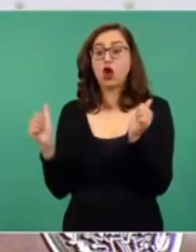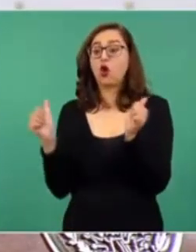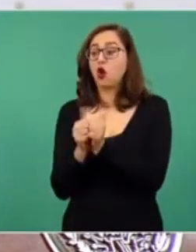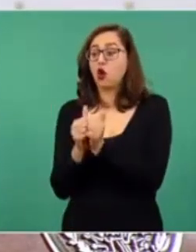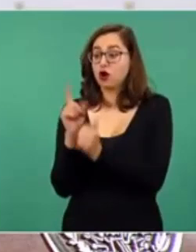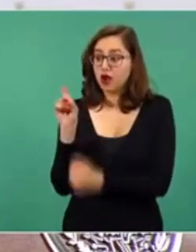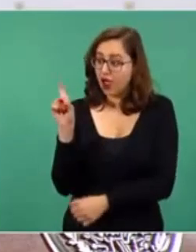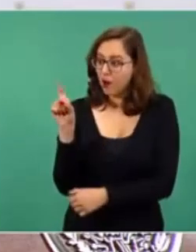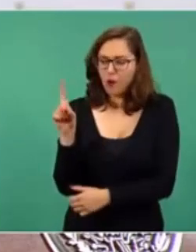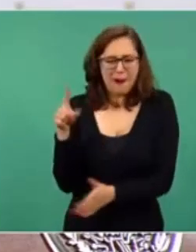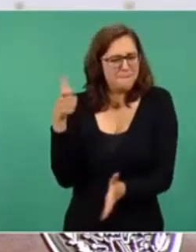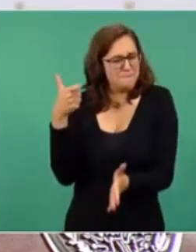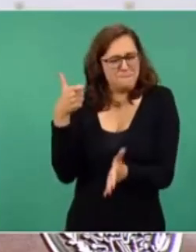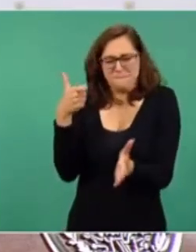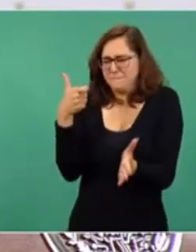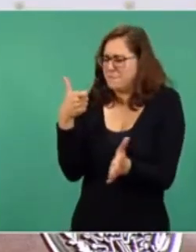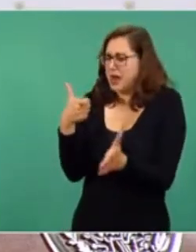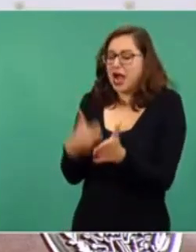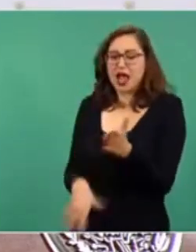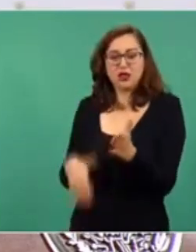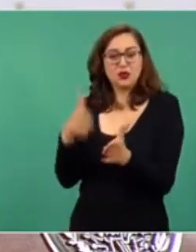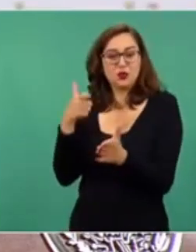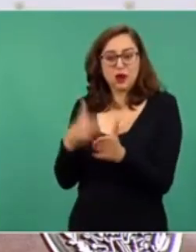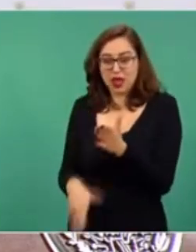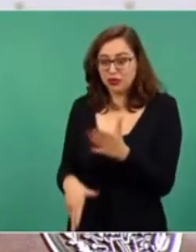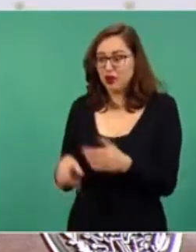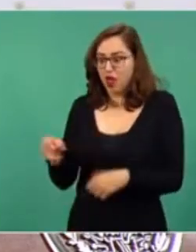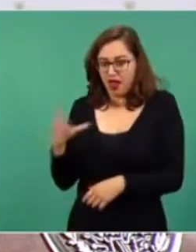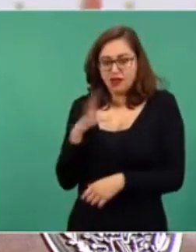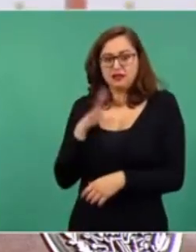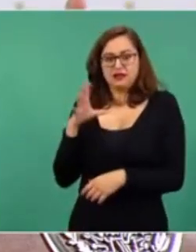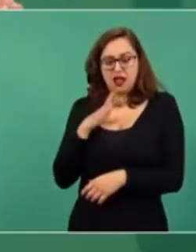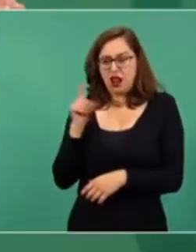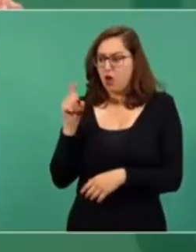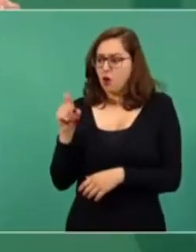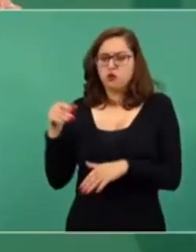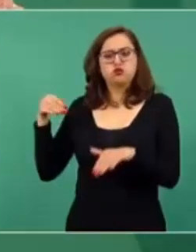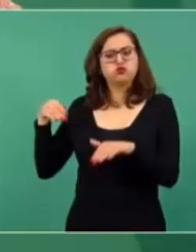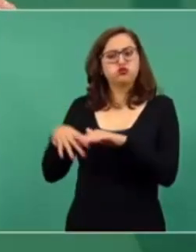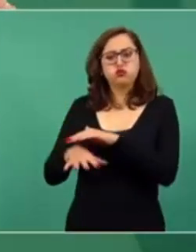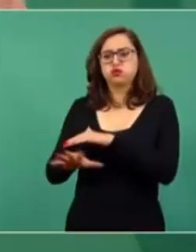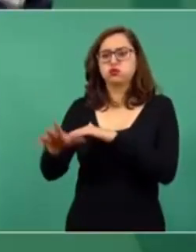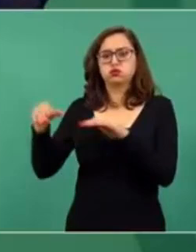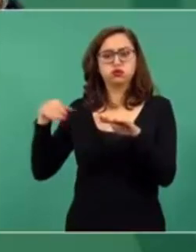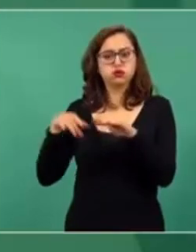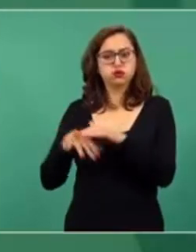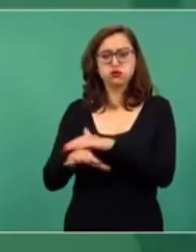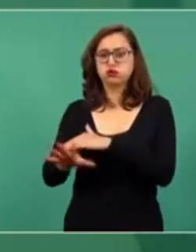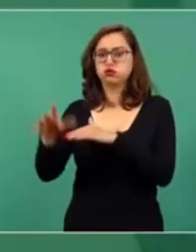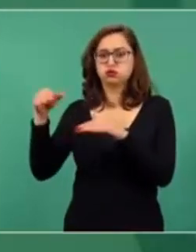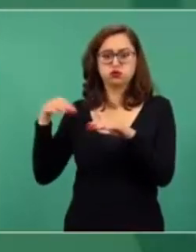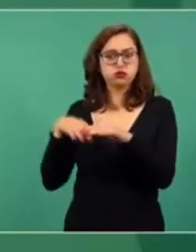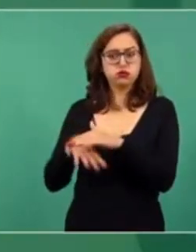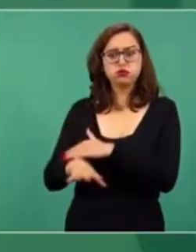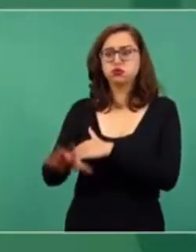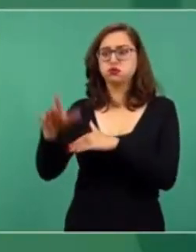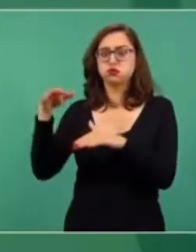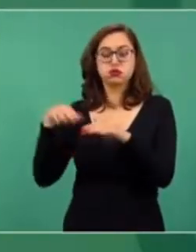se genera con agua. Ahí está el agua, el más se deja pasar,